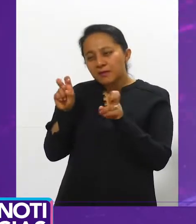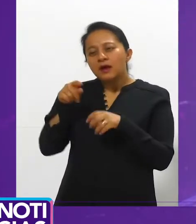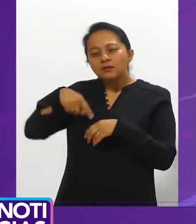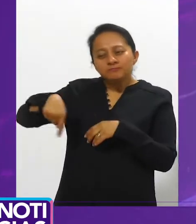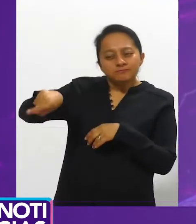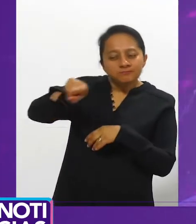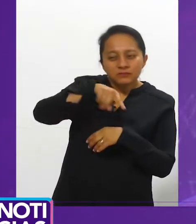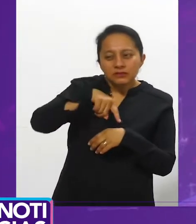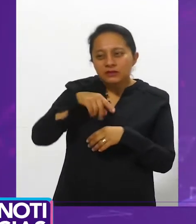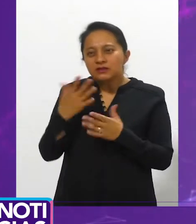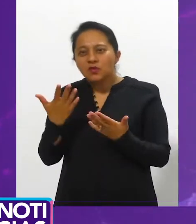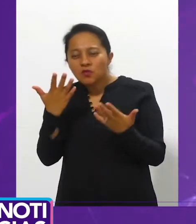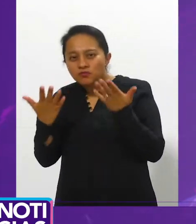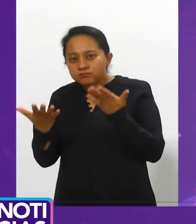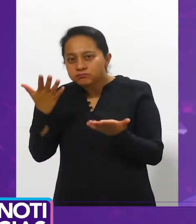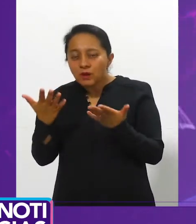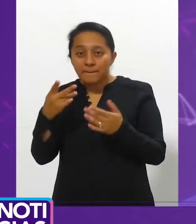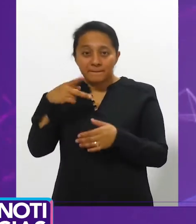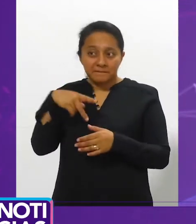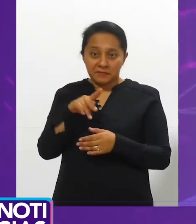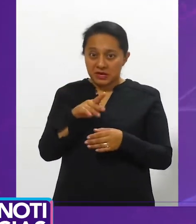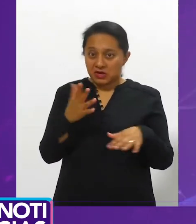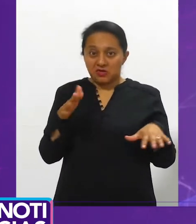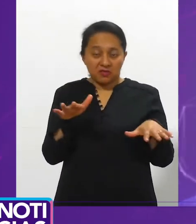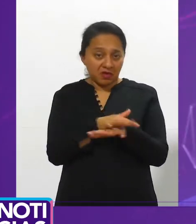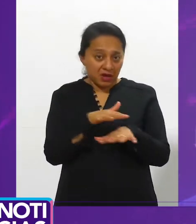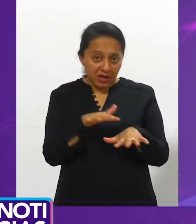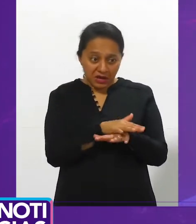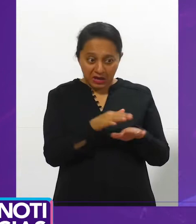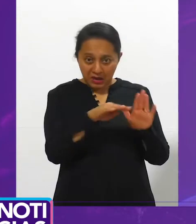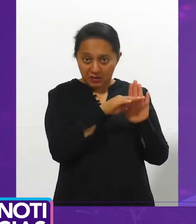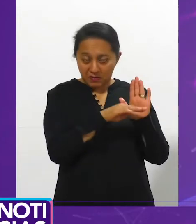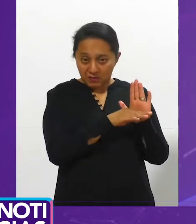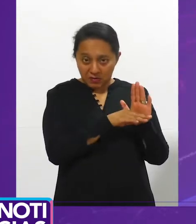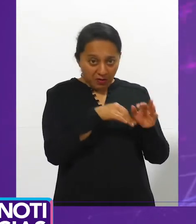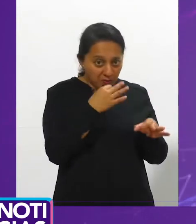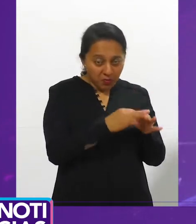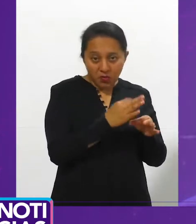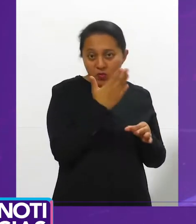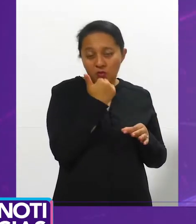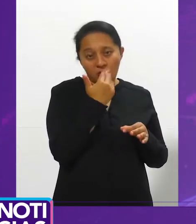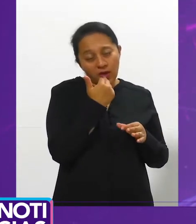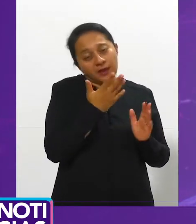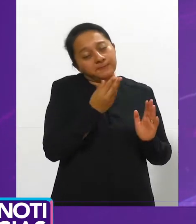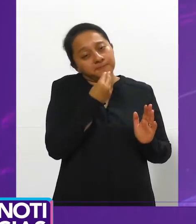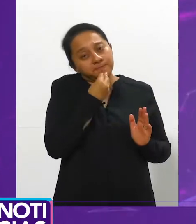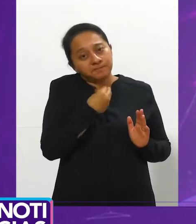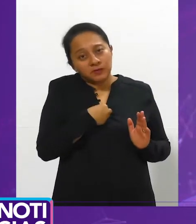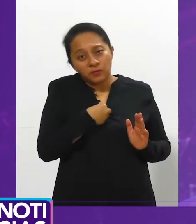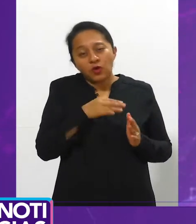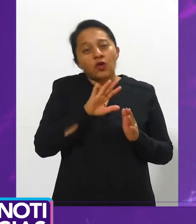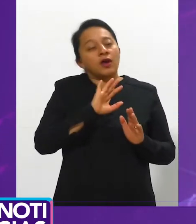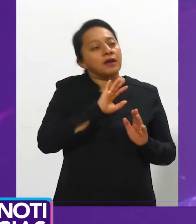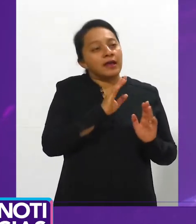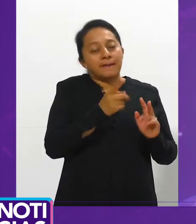y cómo fue aprobado. Sí, pues mira, realmente más bien se está como platicando,